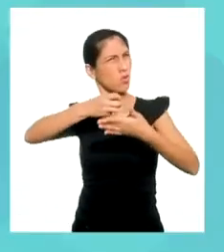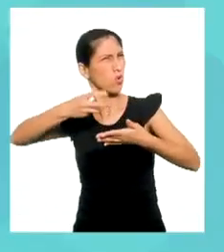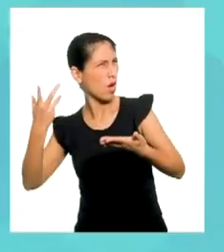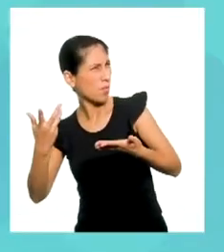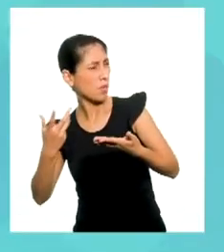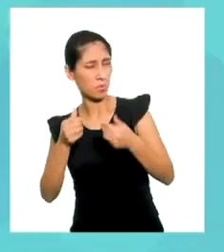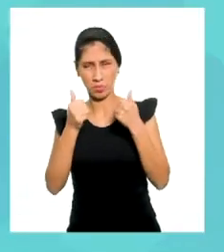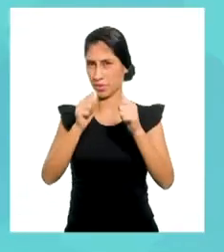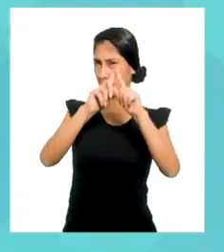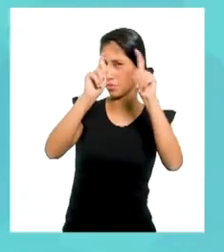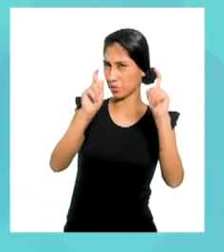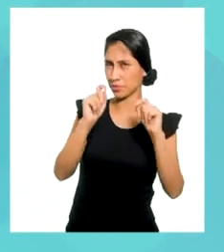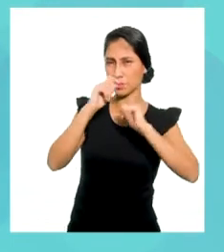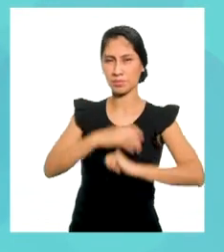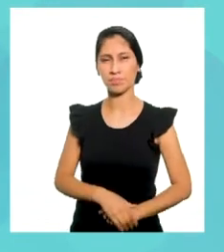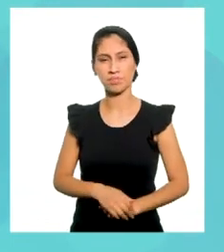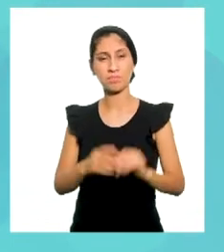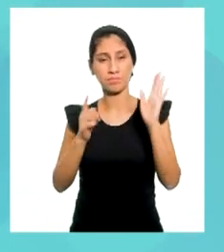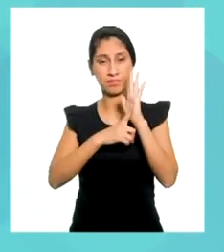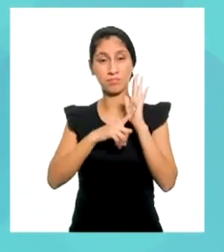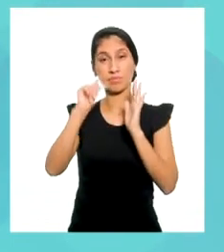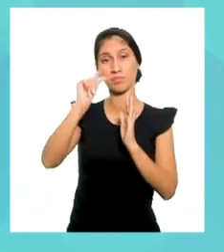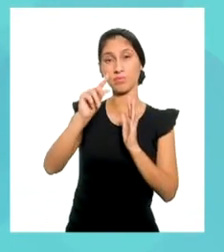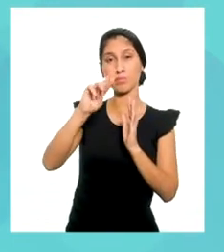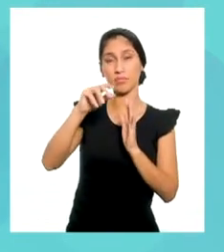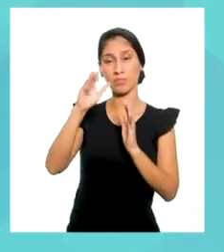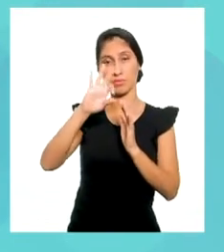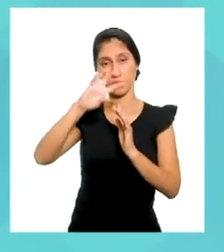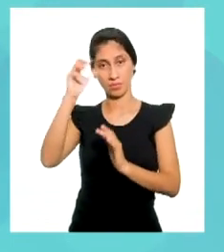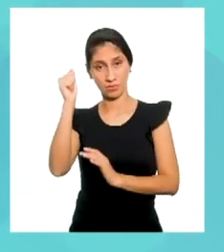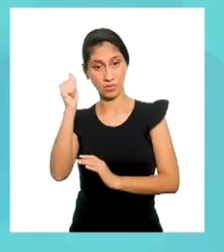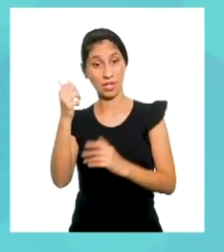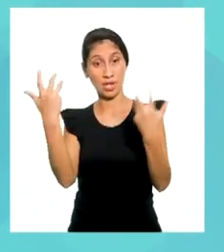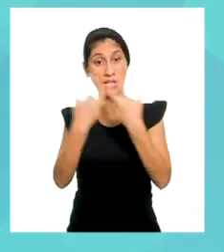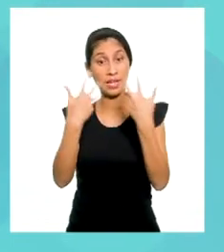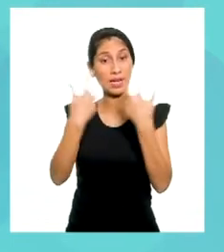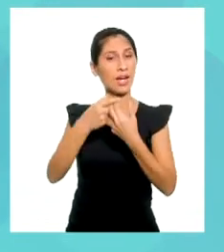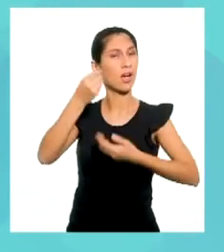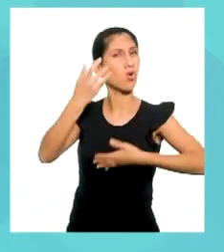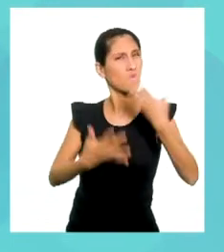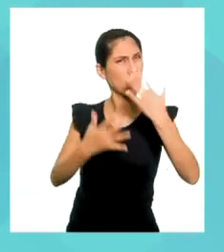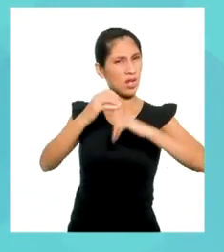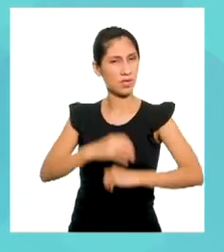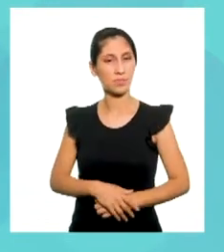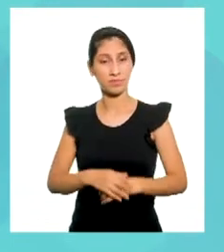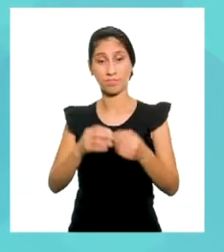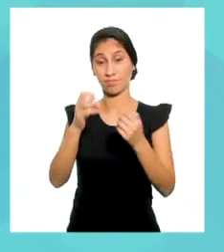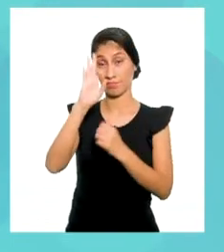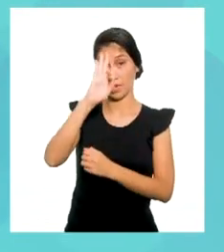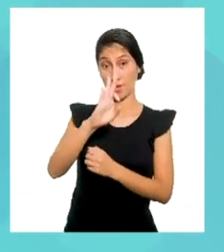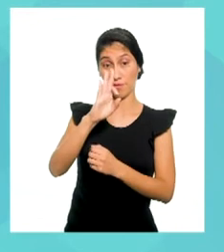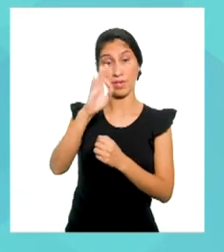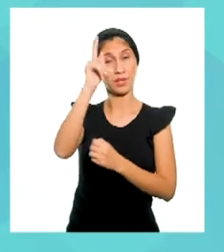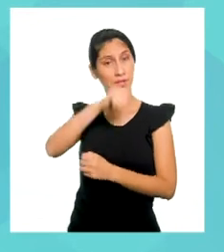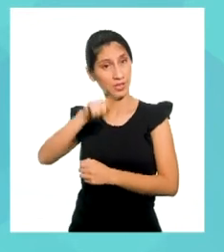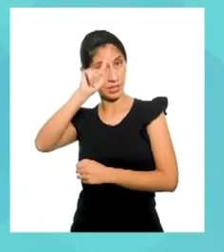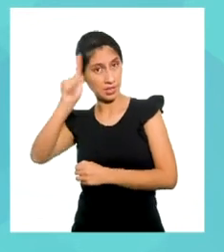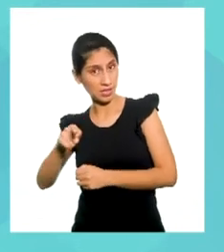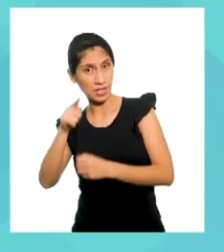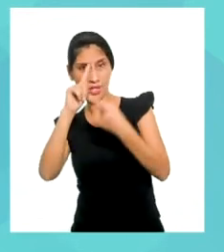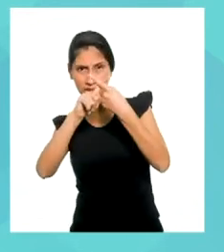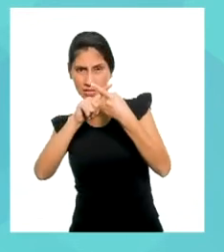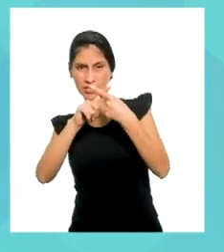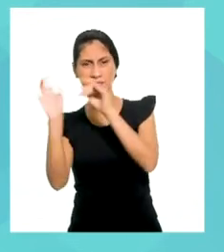Buena pregunta. La gráfica pertenece a una función afín, la cual tiene la forma de f de